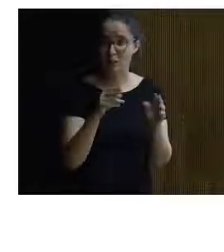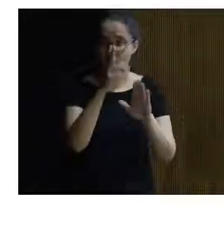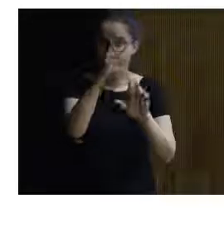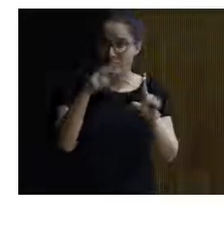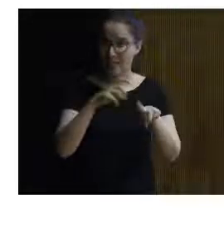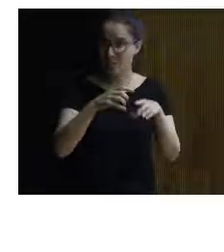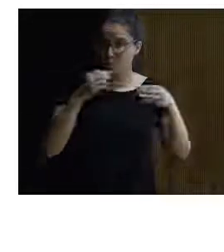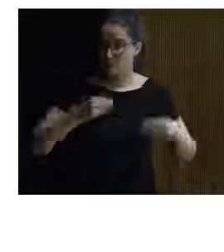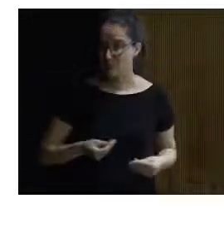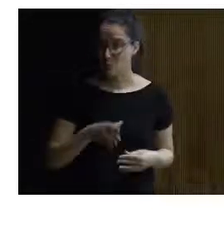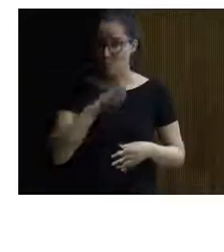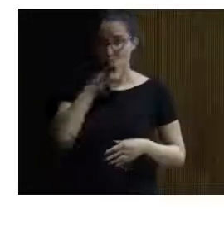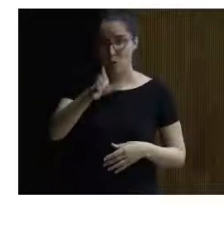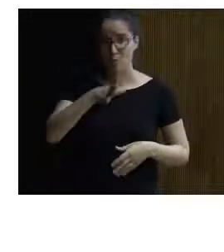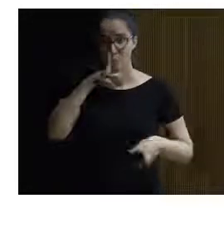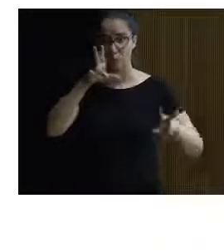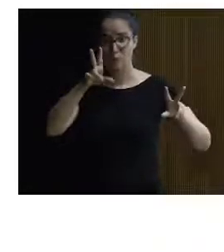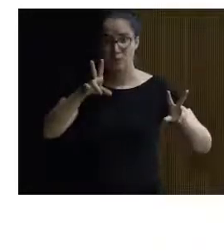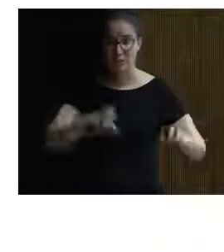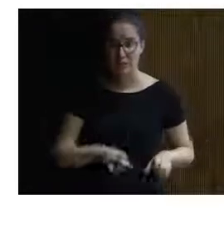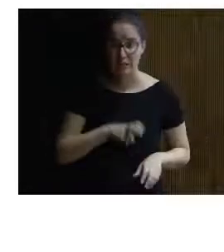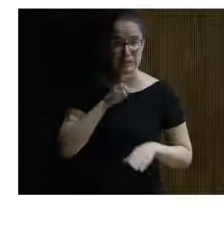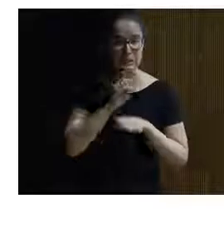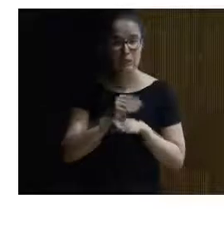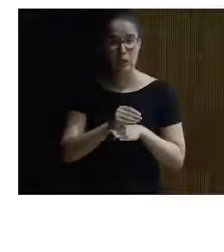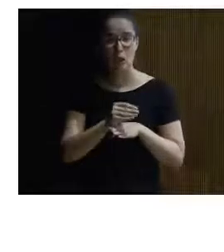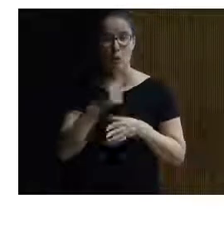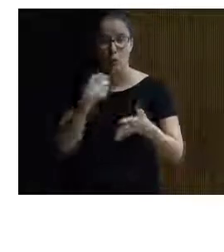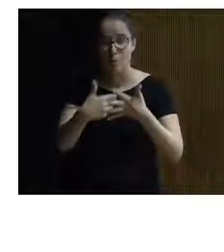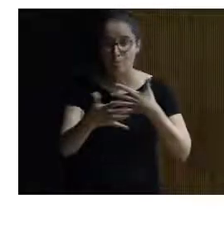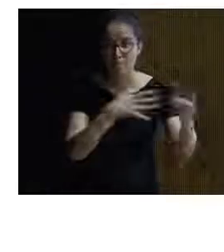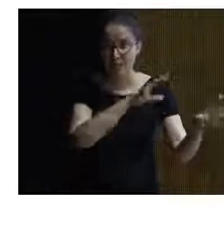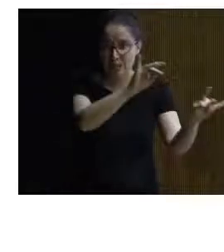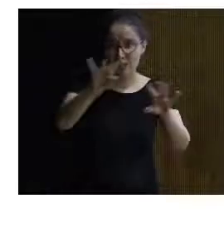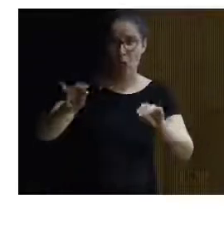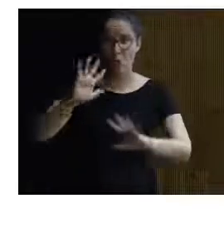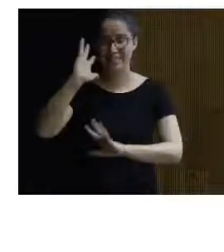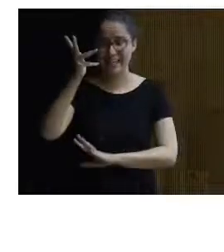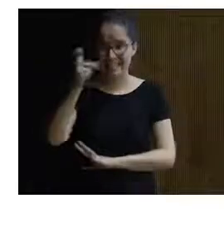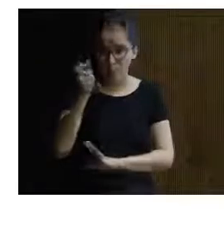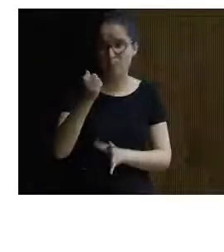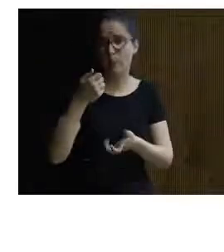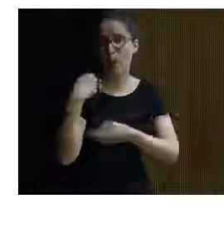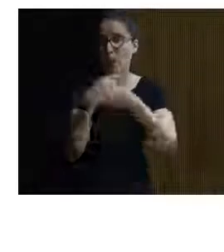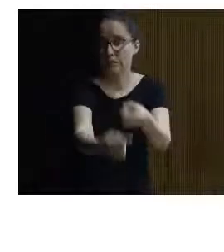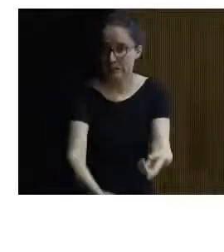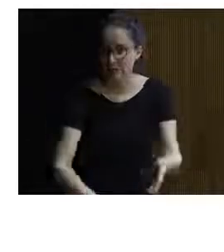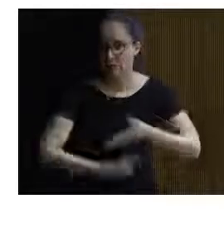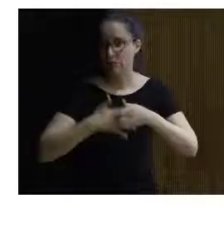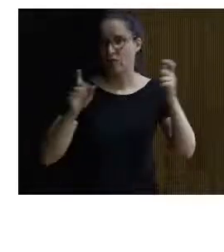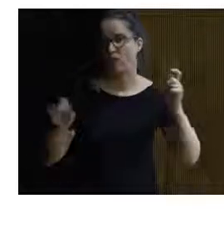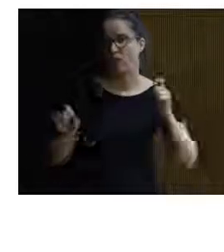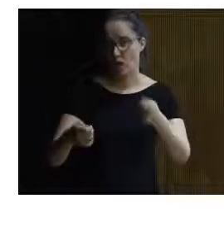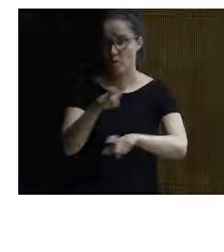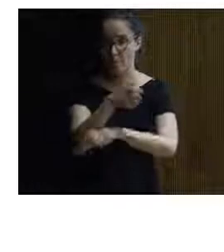pinturas por motivos de conservación por factores humanos geológicos meteorológicos han tenido que cerrarse al